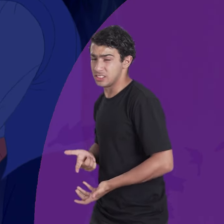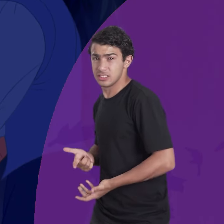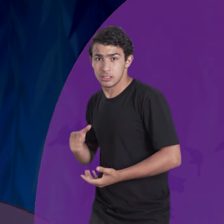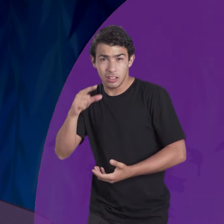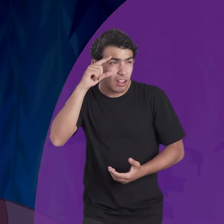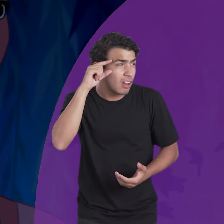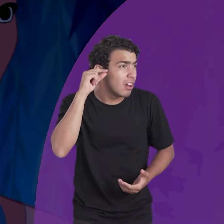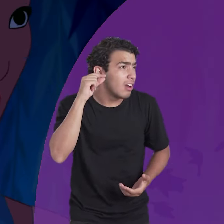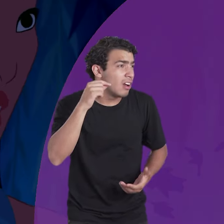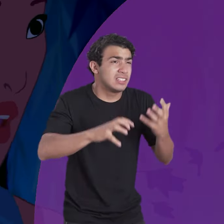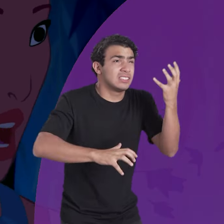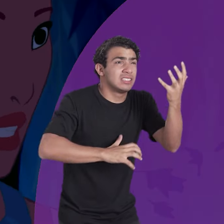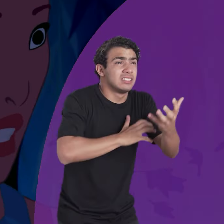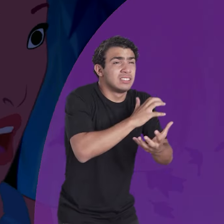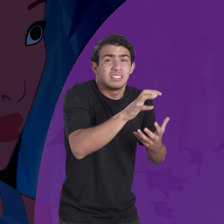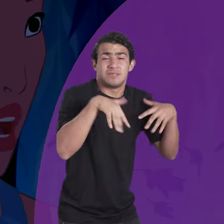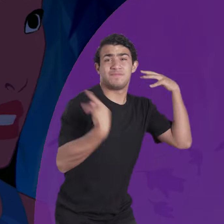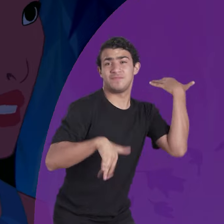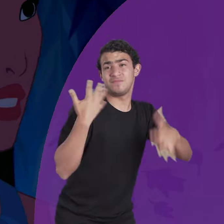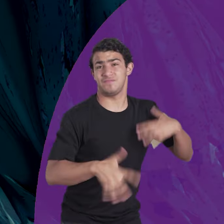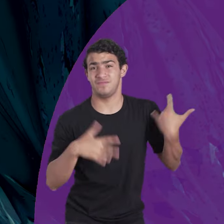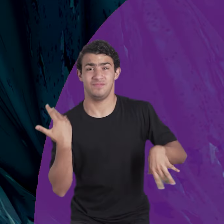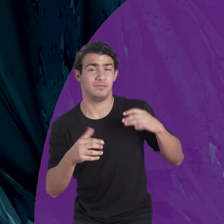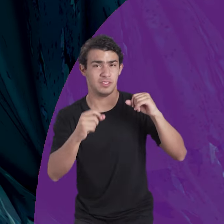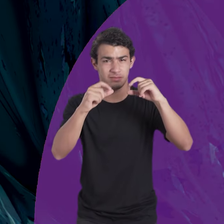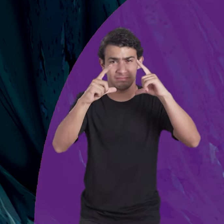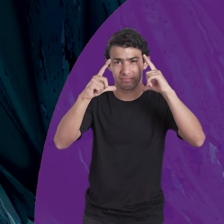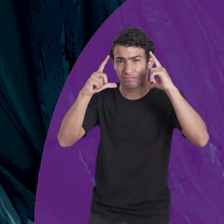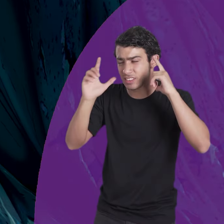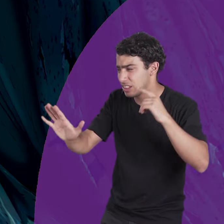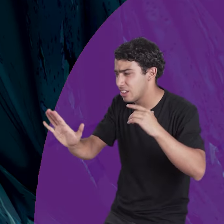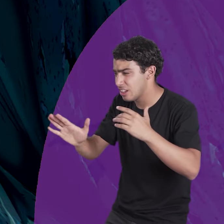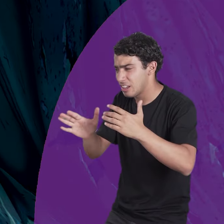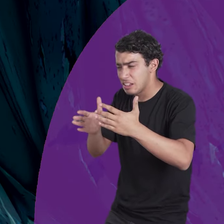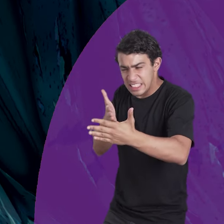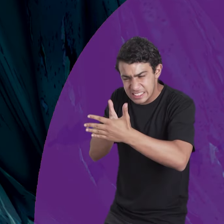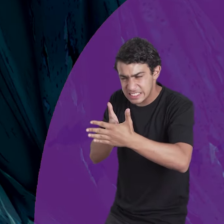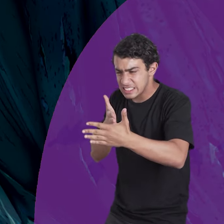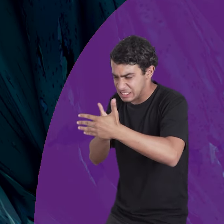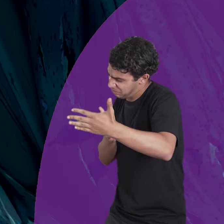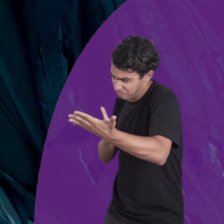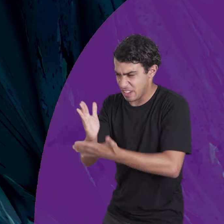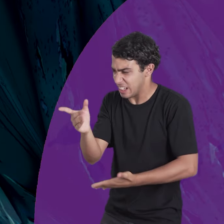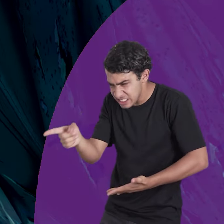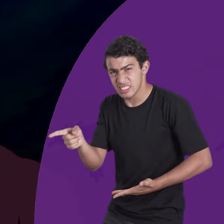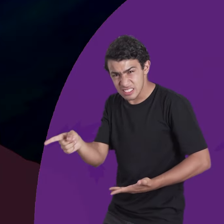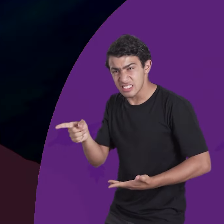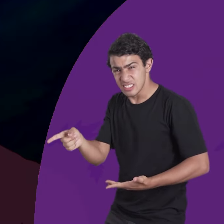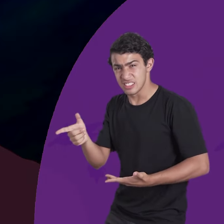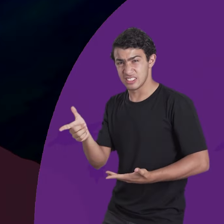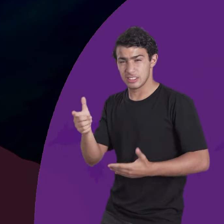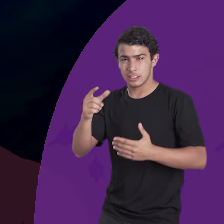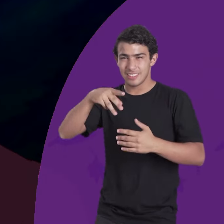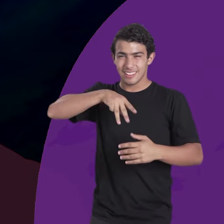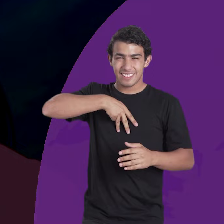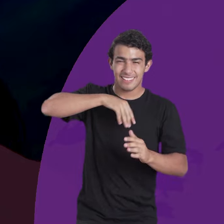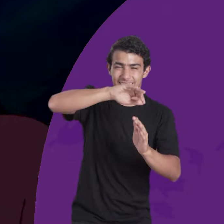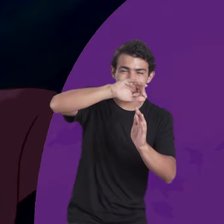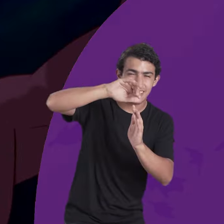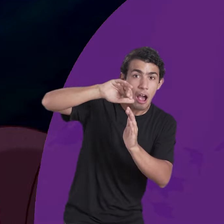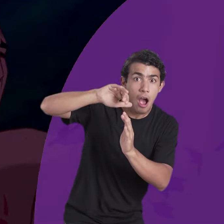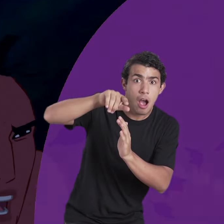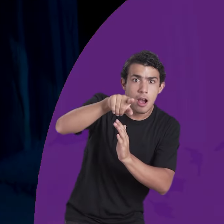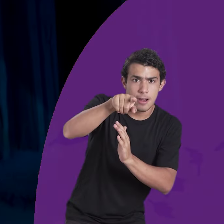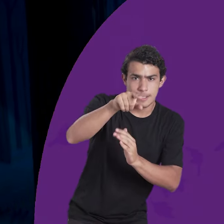su tribu. Tal vez aún es tiempo de evitarlo. Algunas veces el camino correcto no es el más fácil. Cocoon, al